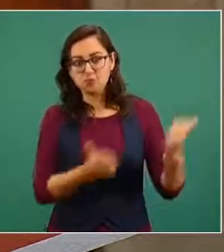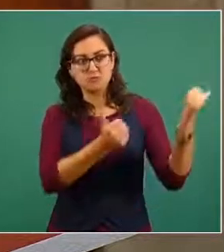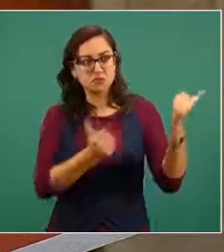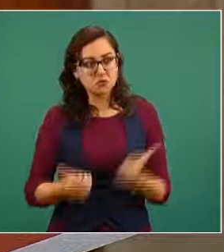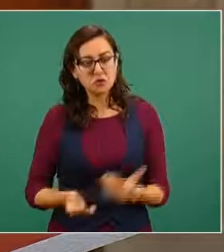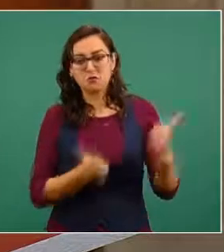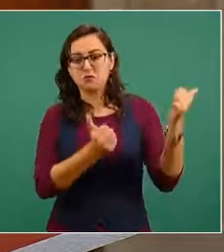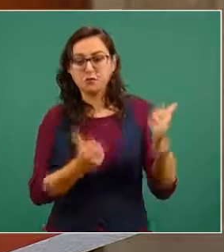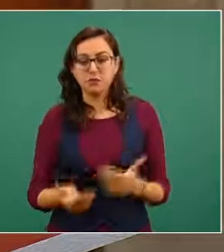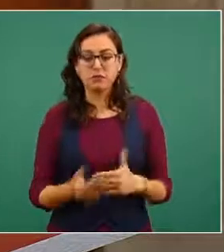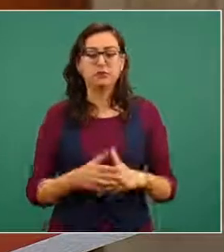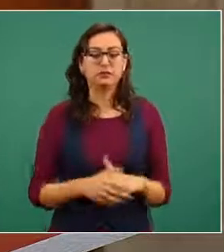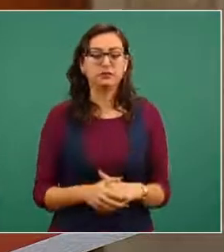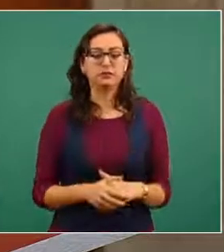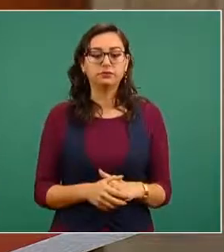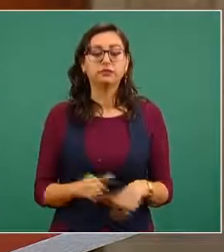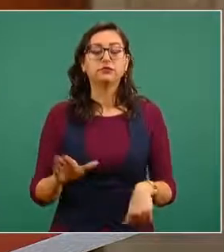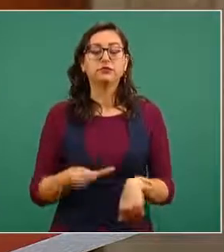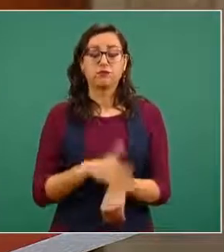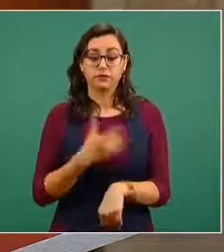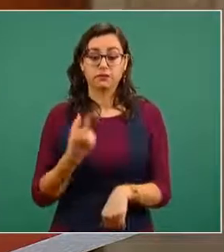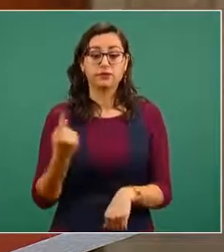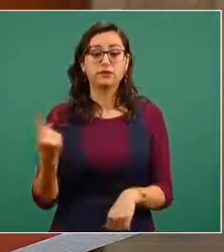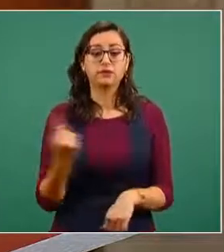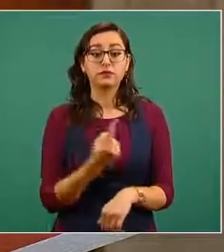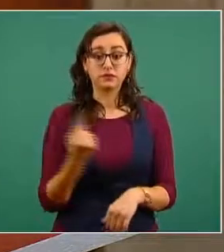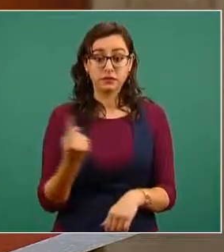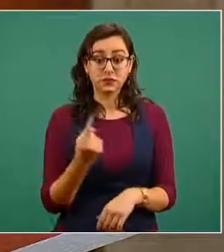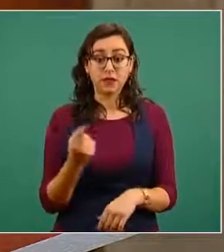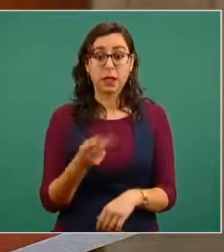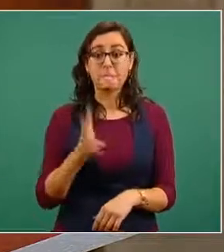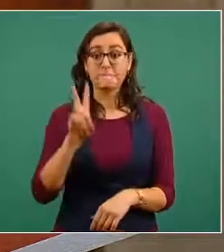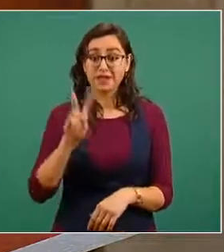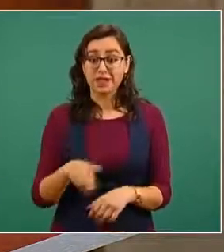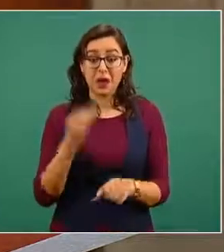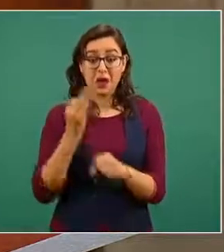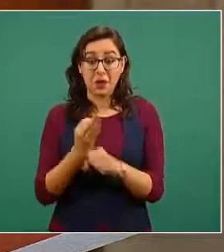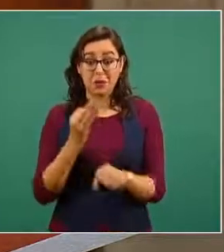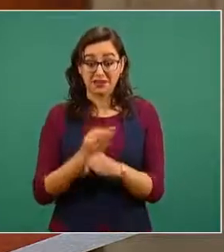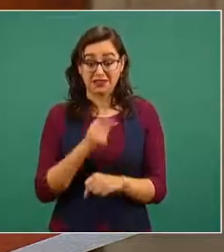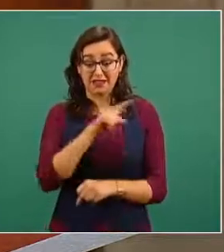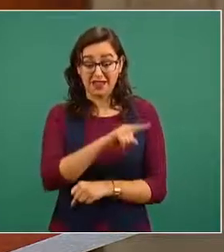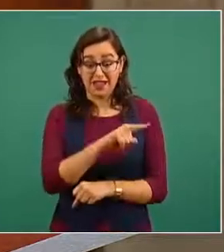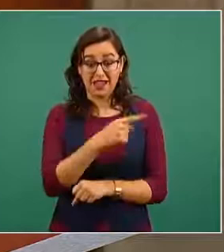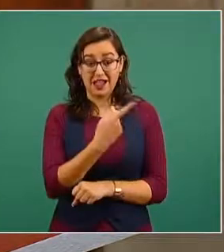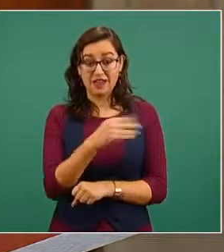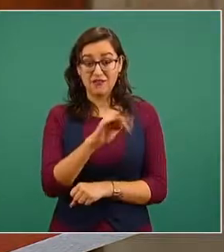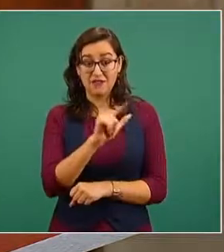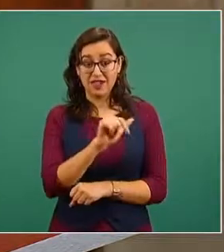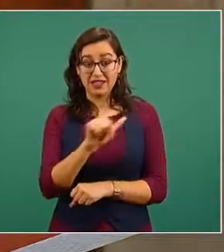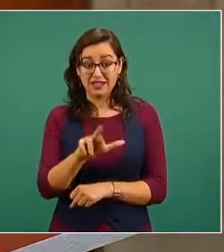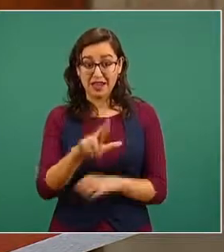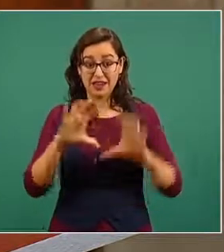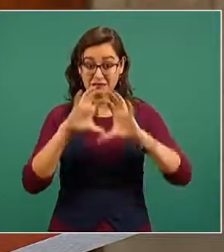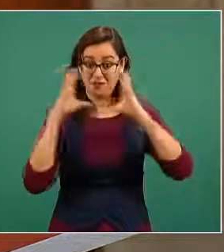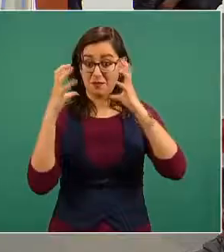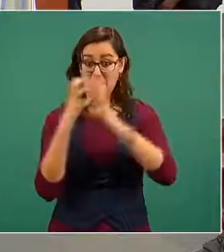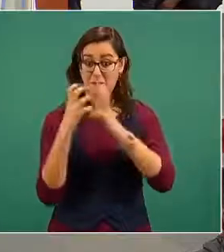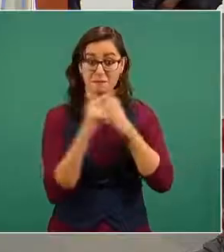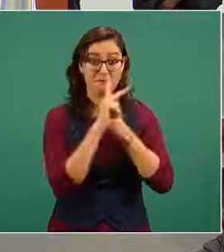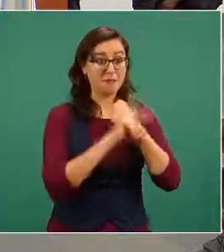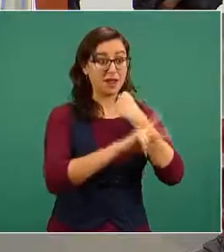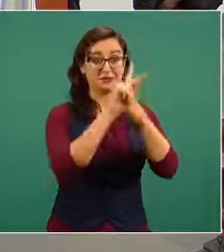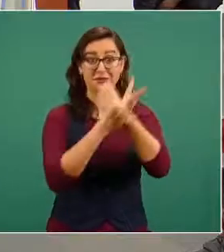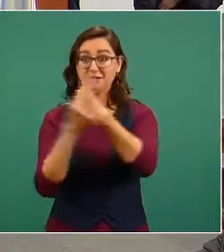porque está abasteciendo a todos los países del mundo esa